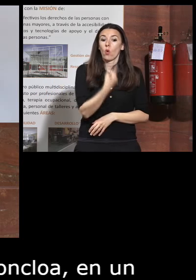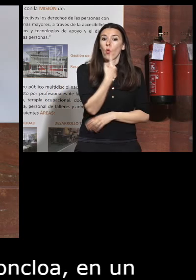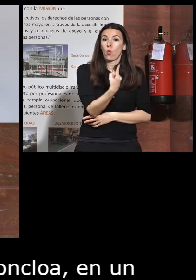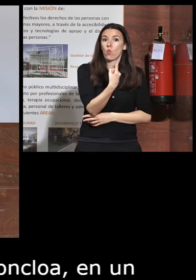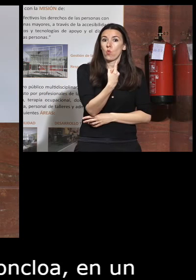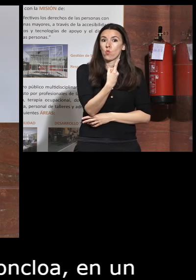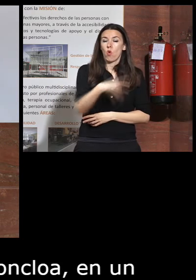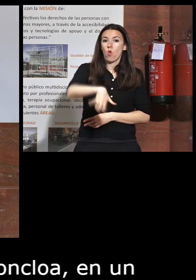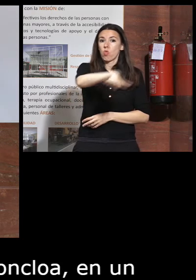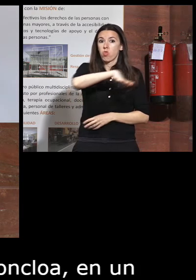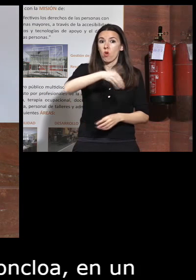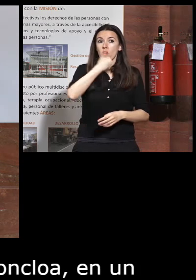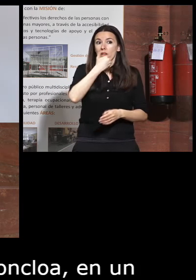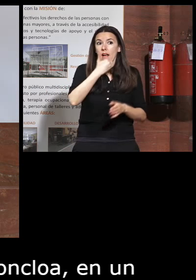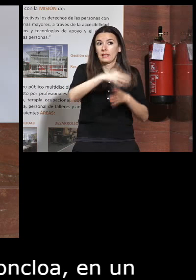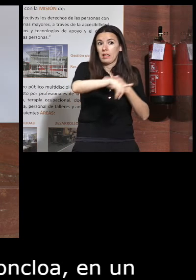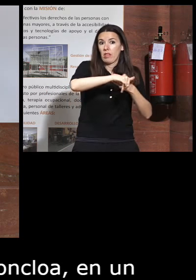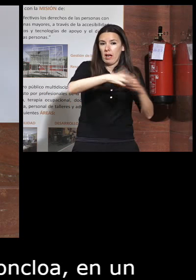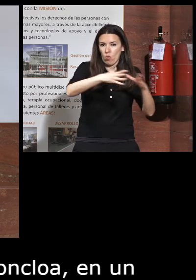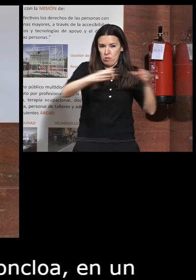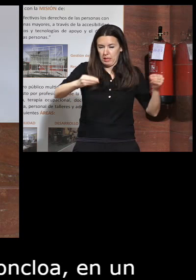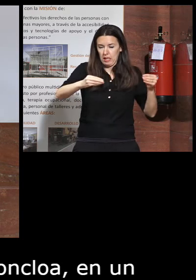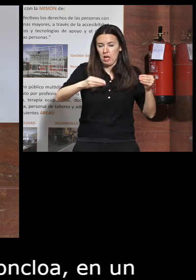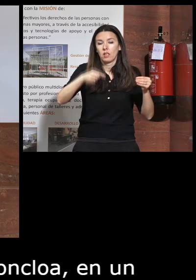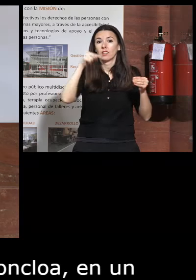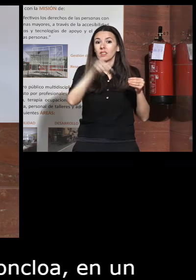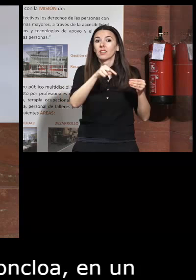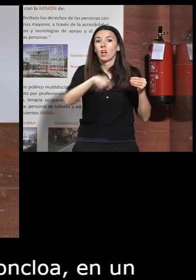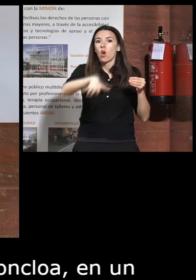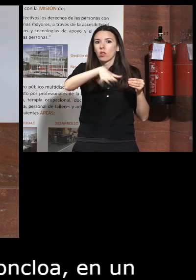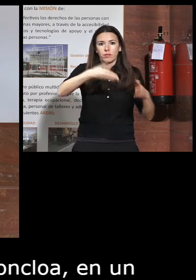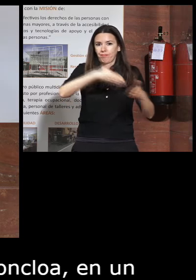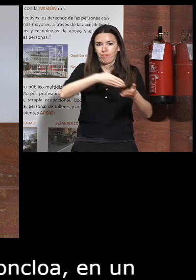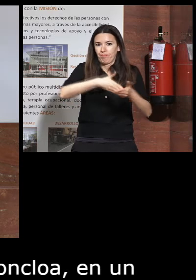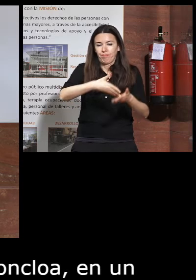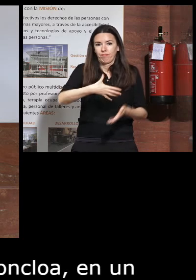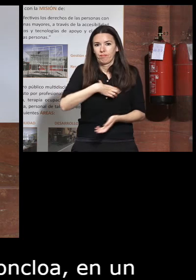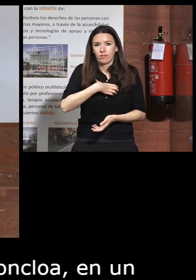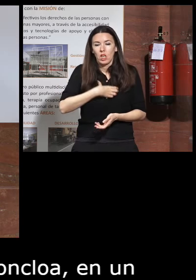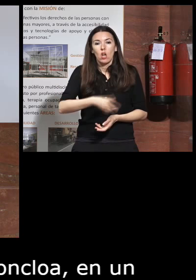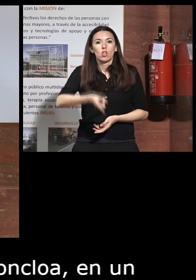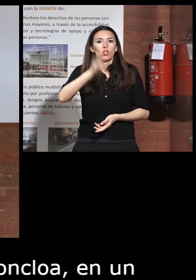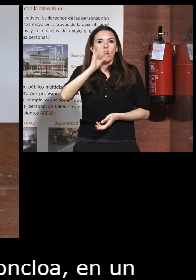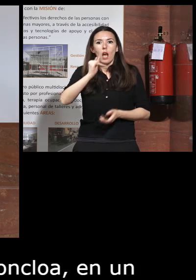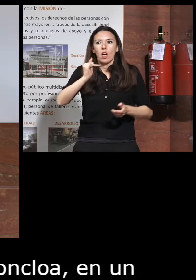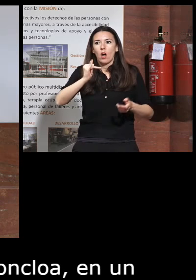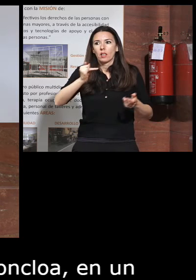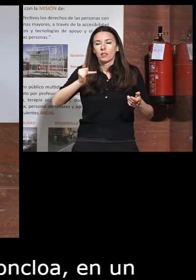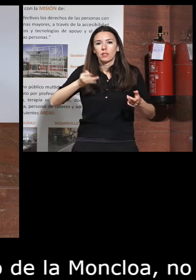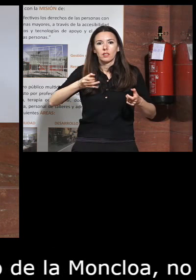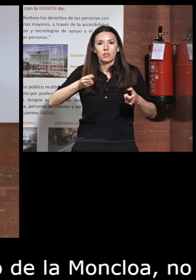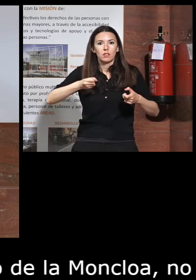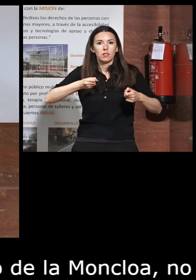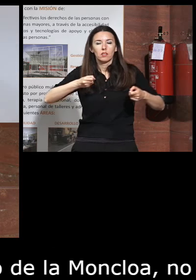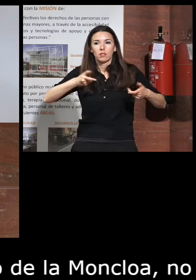que está en una zona ya pegada a la universidad y este lugar es inaccesible es decir solo había silla de ruedas esto